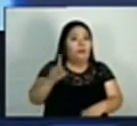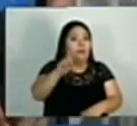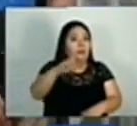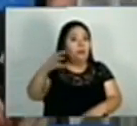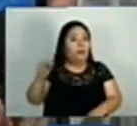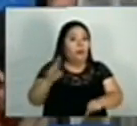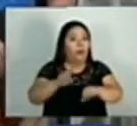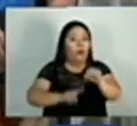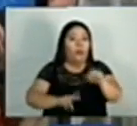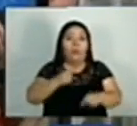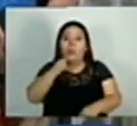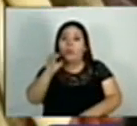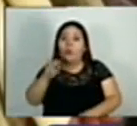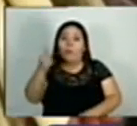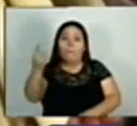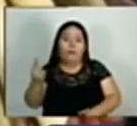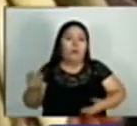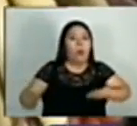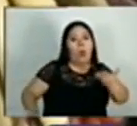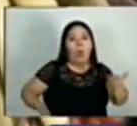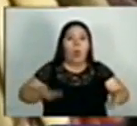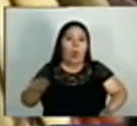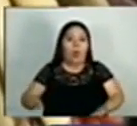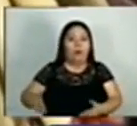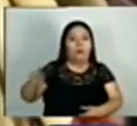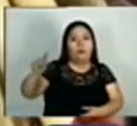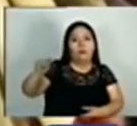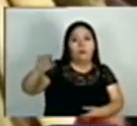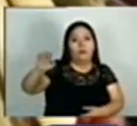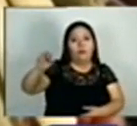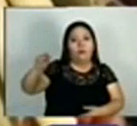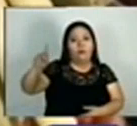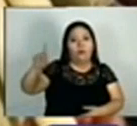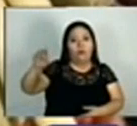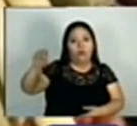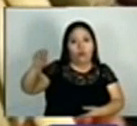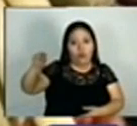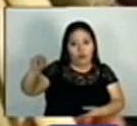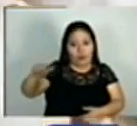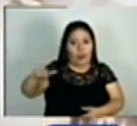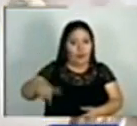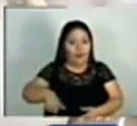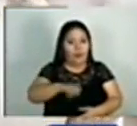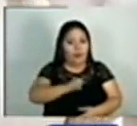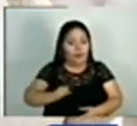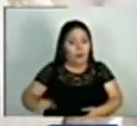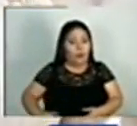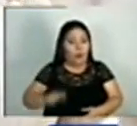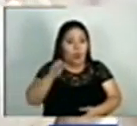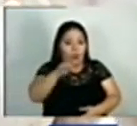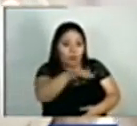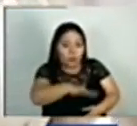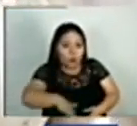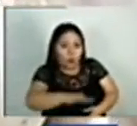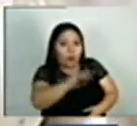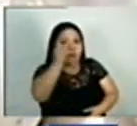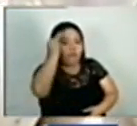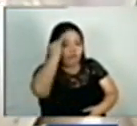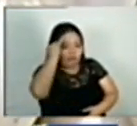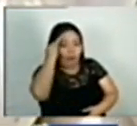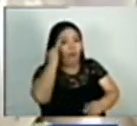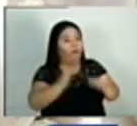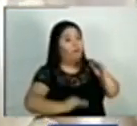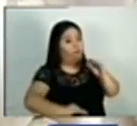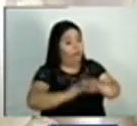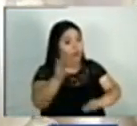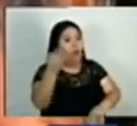de acuerdo a vendedores del mayor mercado de abasto del país, La Tiendona. Ese lugar ha servido como referencia del alza en los